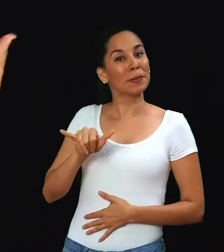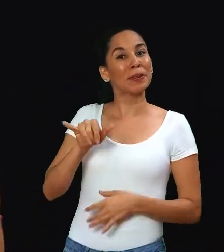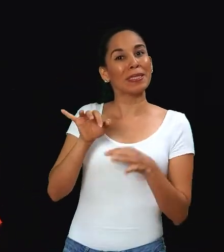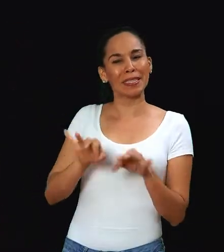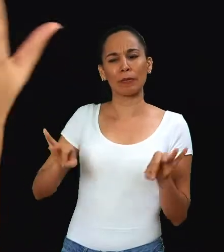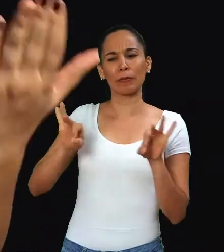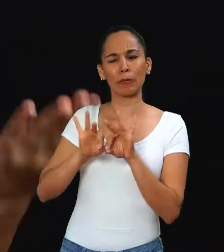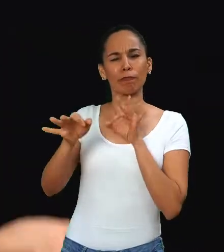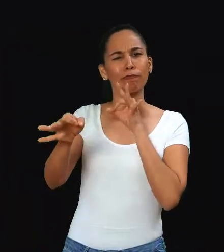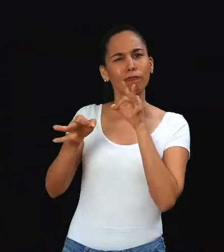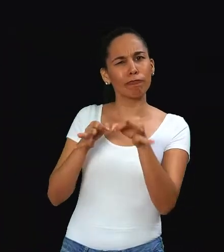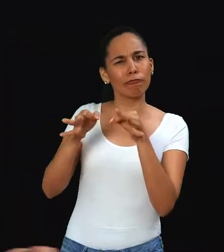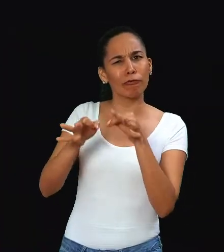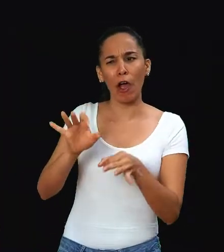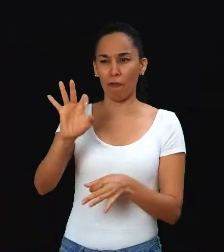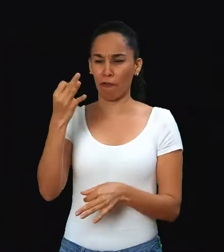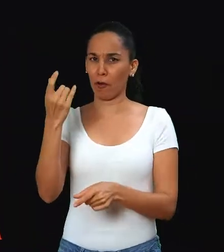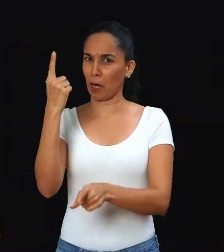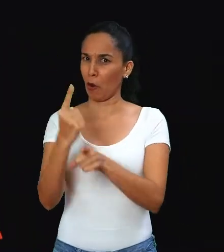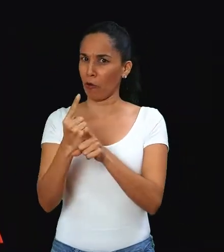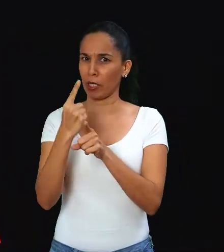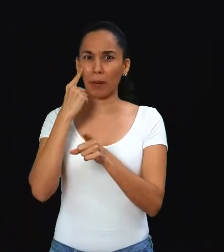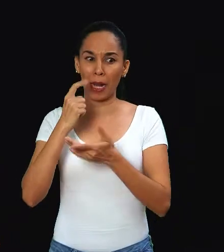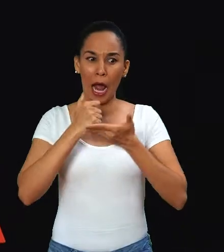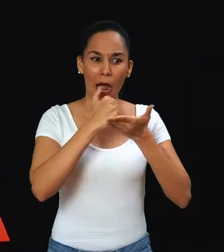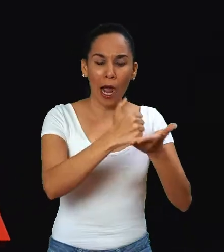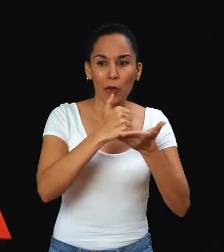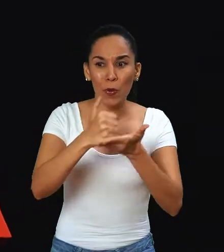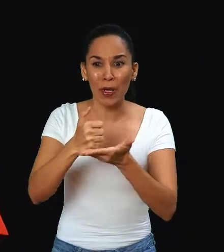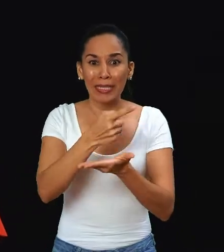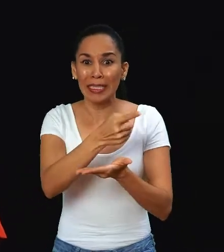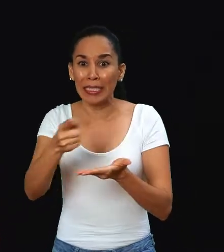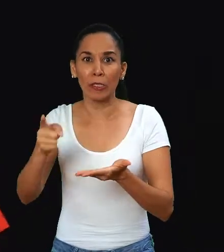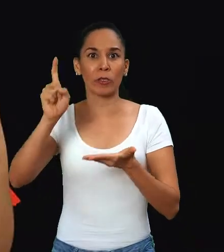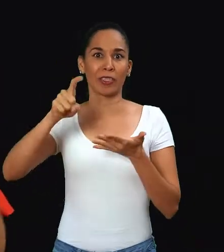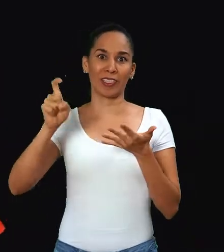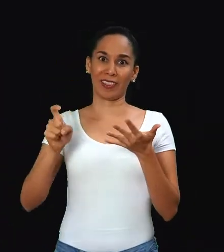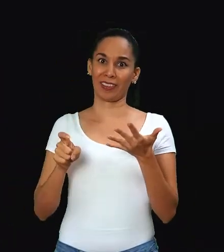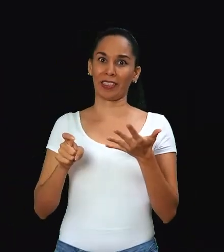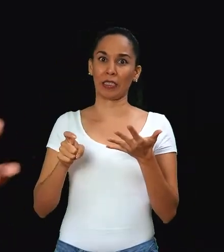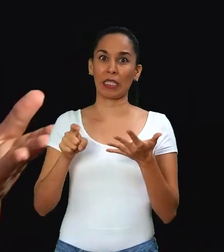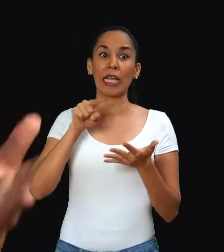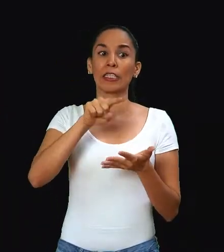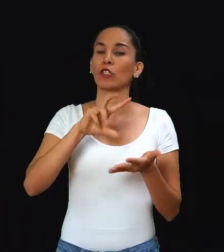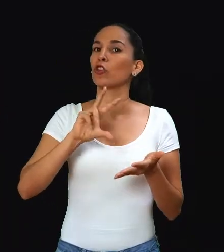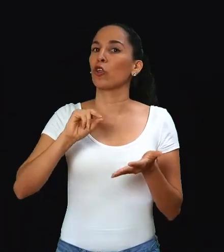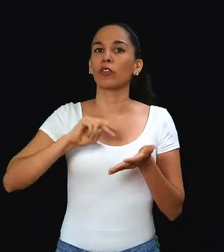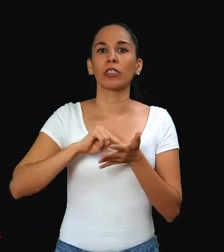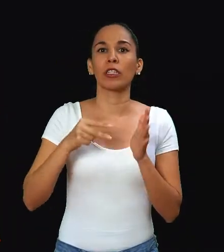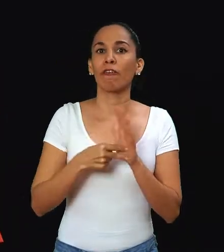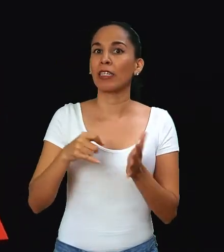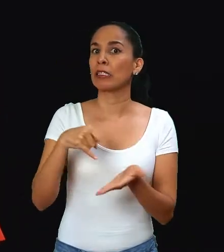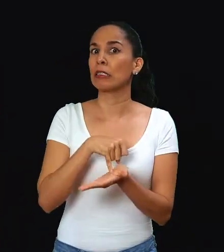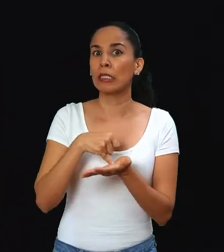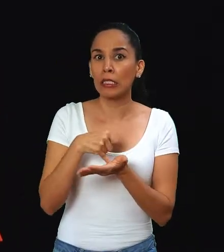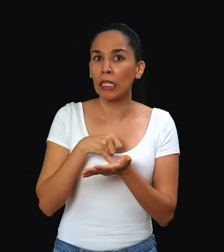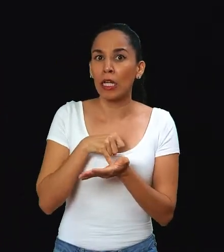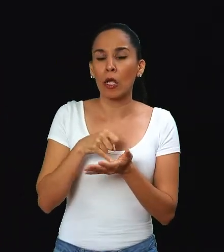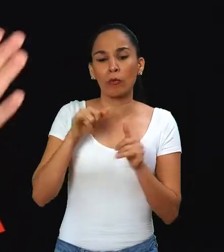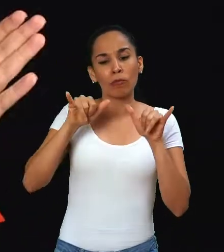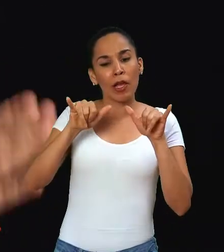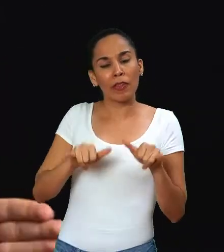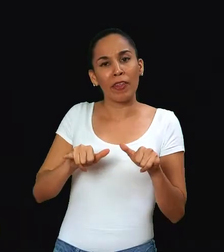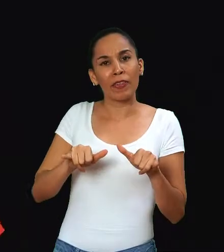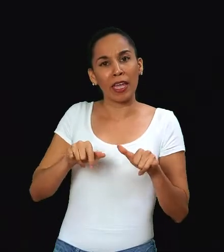explicaremos la forma adecuada para seguir ayudando a quienes nos necesitan, sin que esto represente vulnerar el esquema de